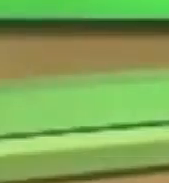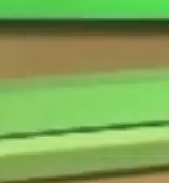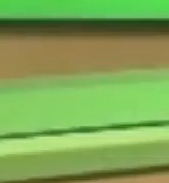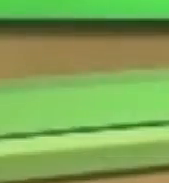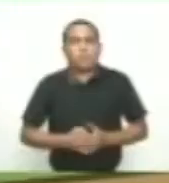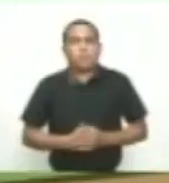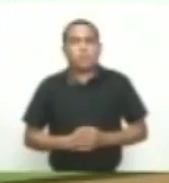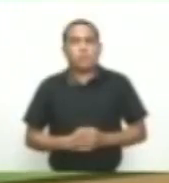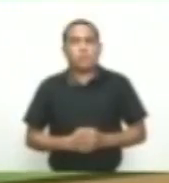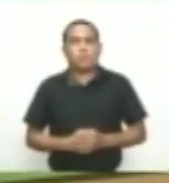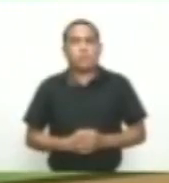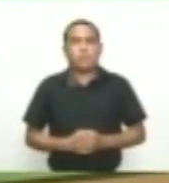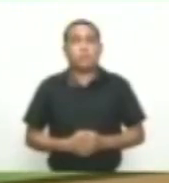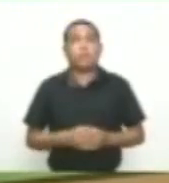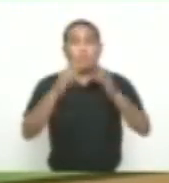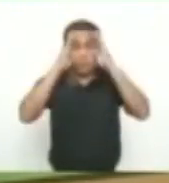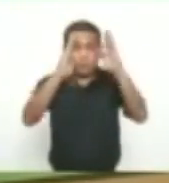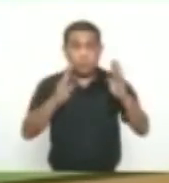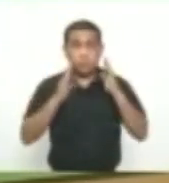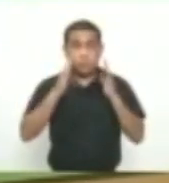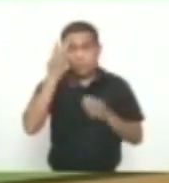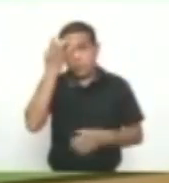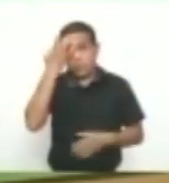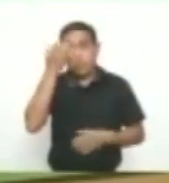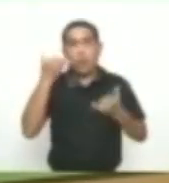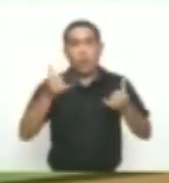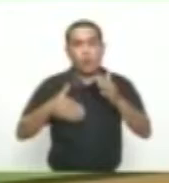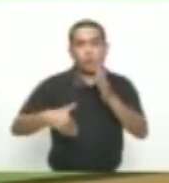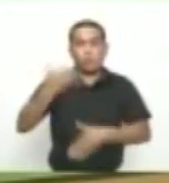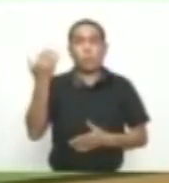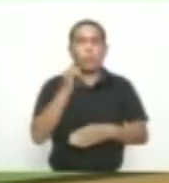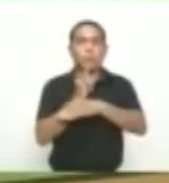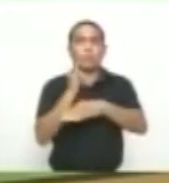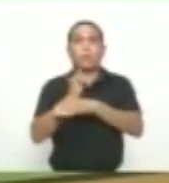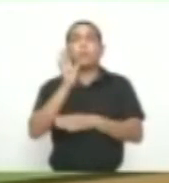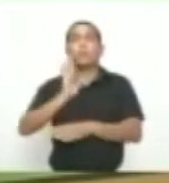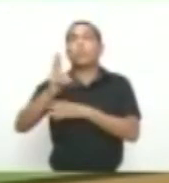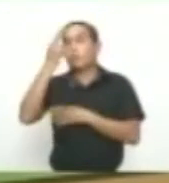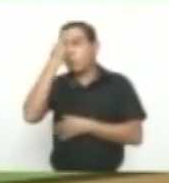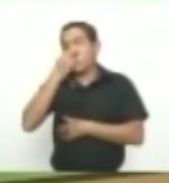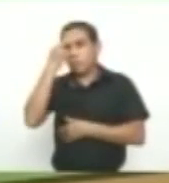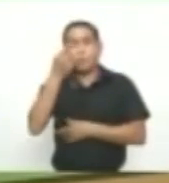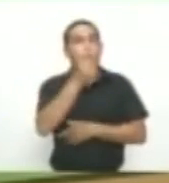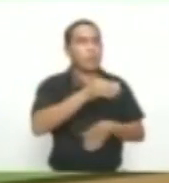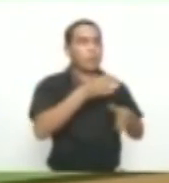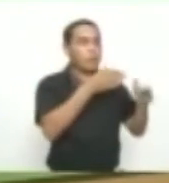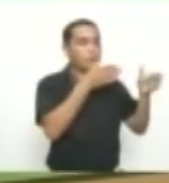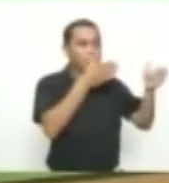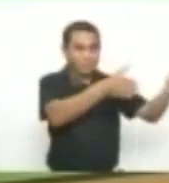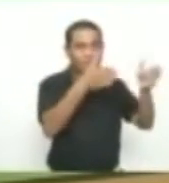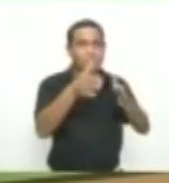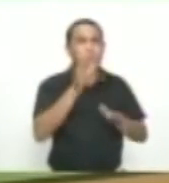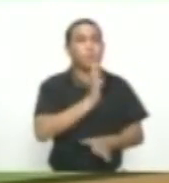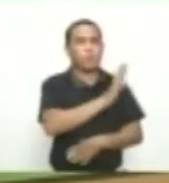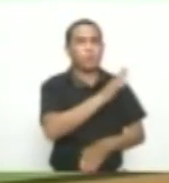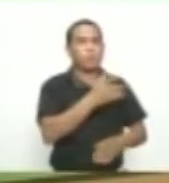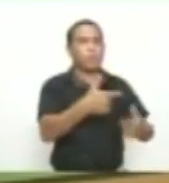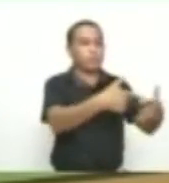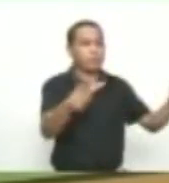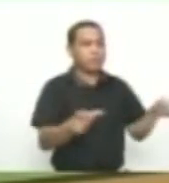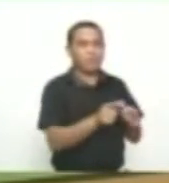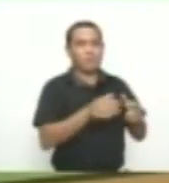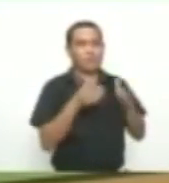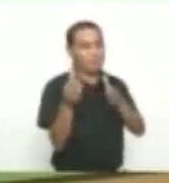Bien y muchísima atención porque crece la polémica entre la iglesia católica y sepultureros en Riuacha Por el acceso al cementerio central